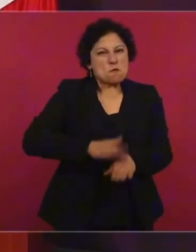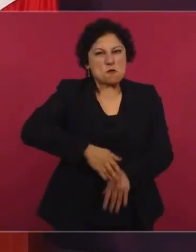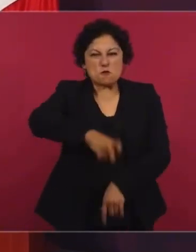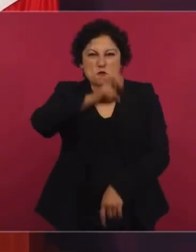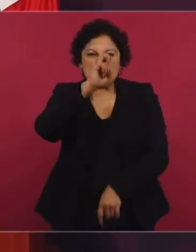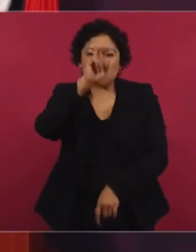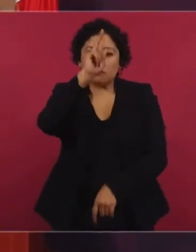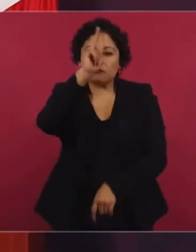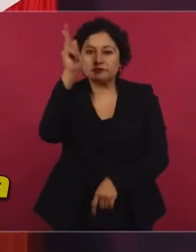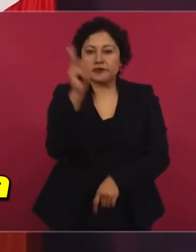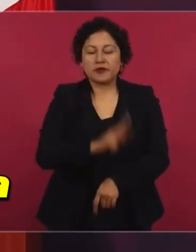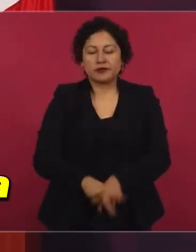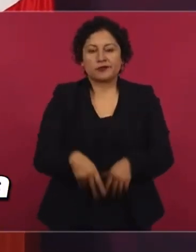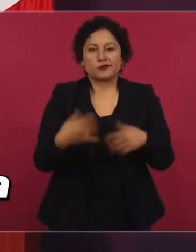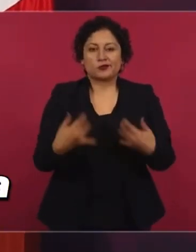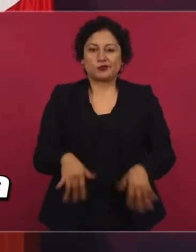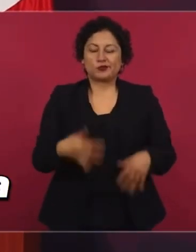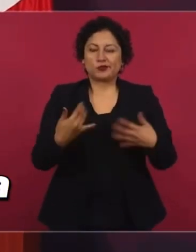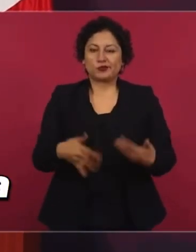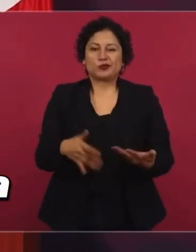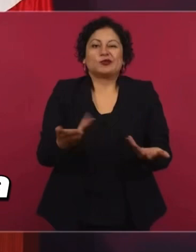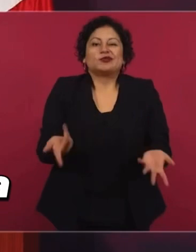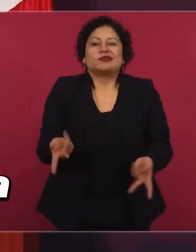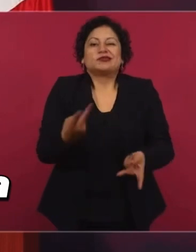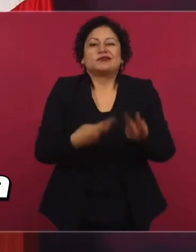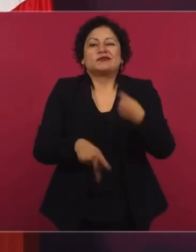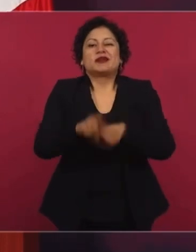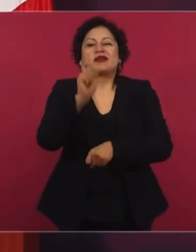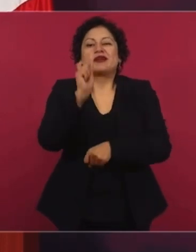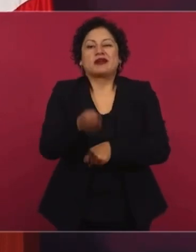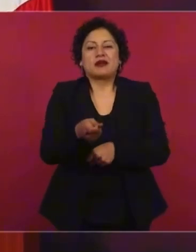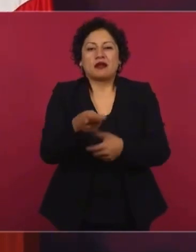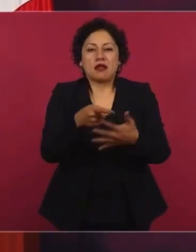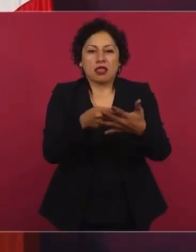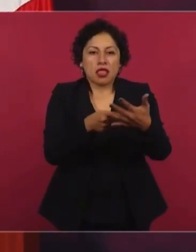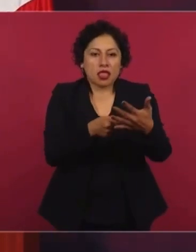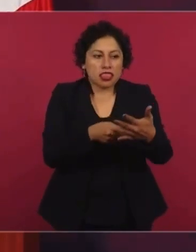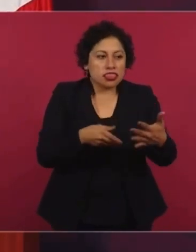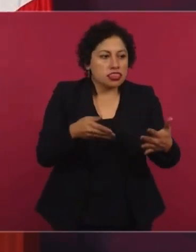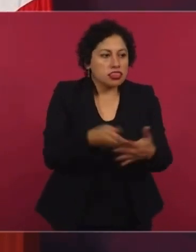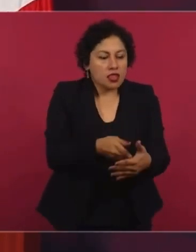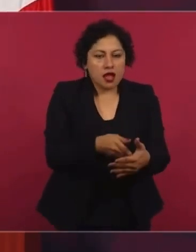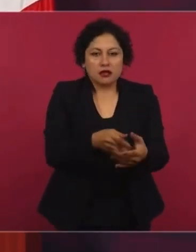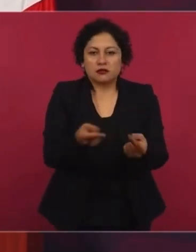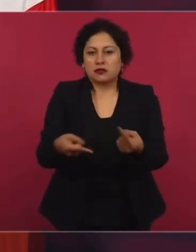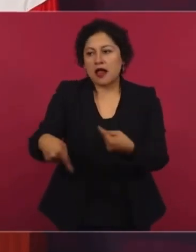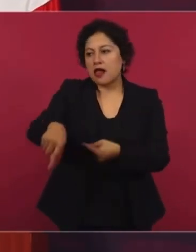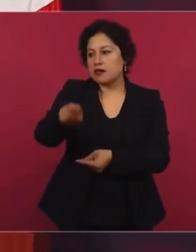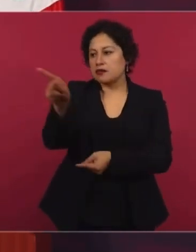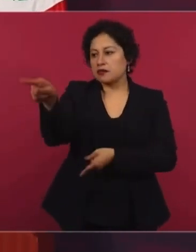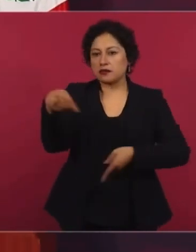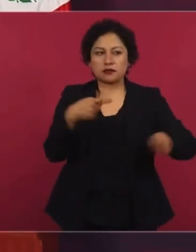porque lo que buscaban era que nunca se supiera